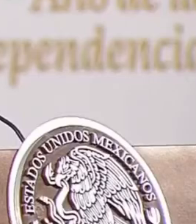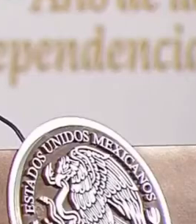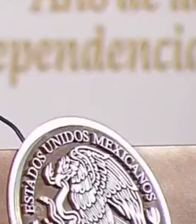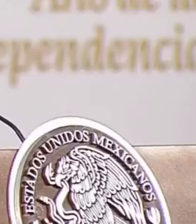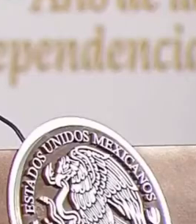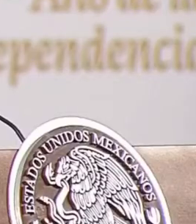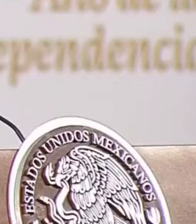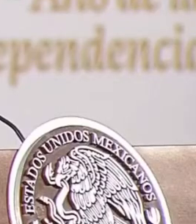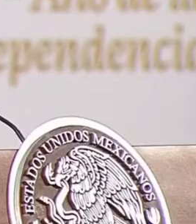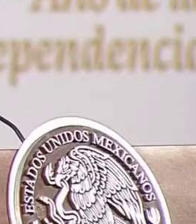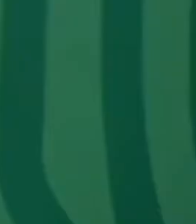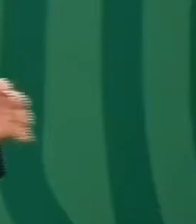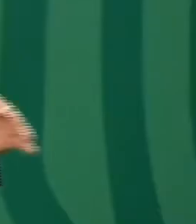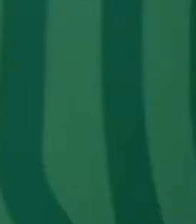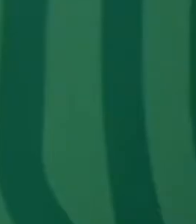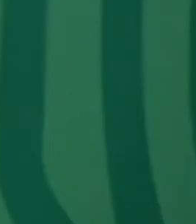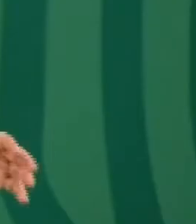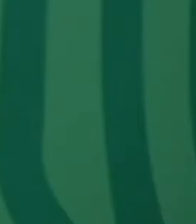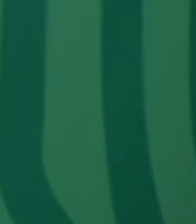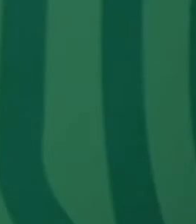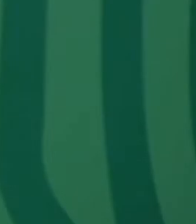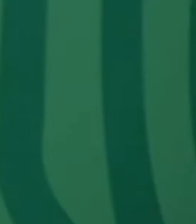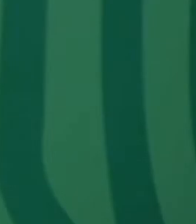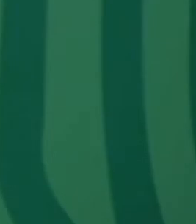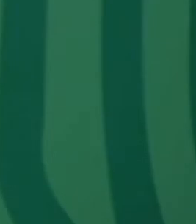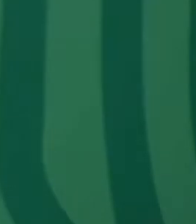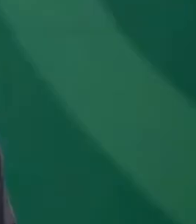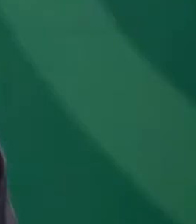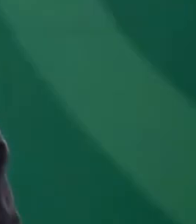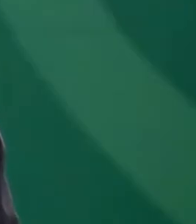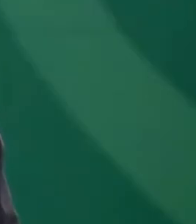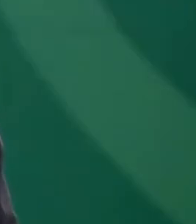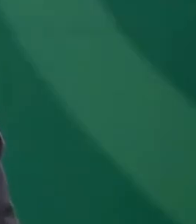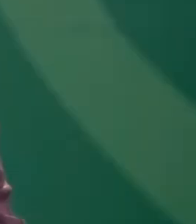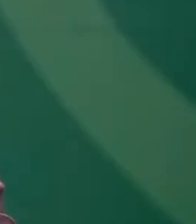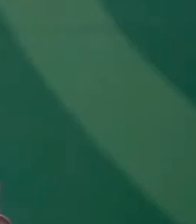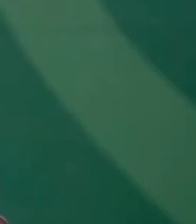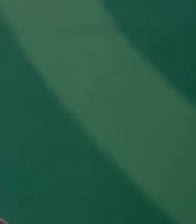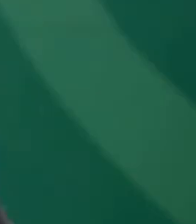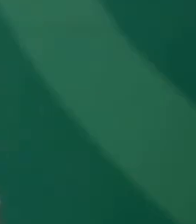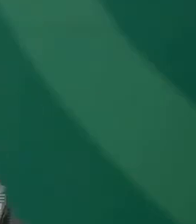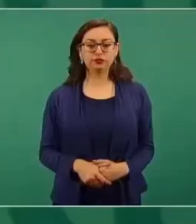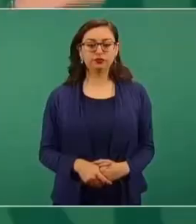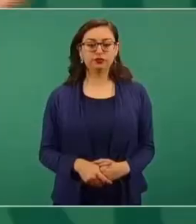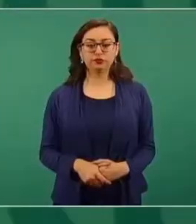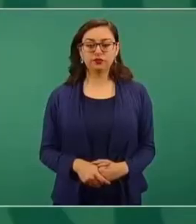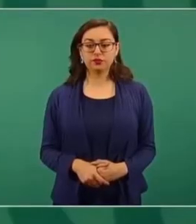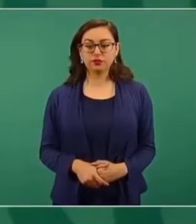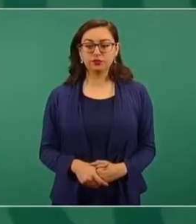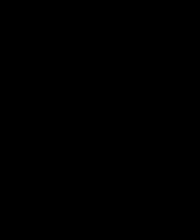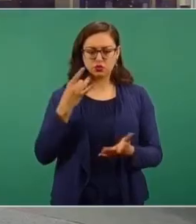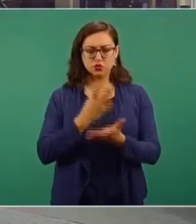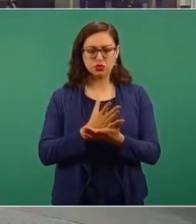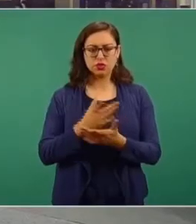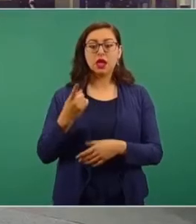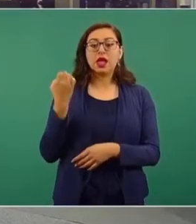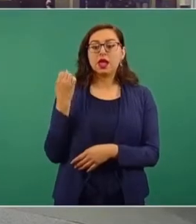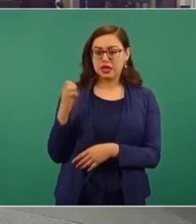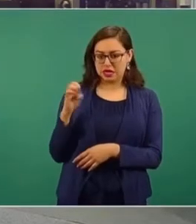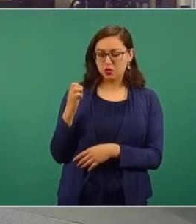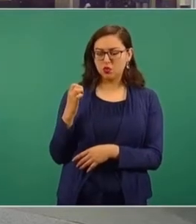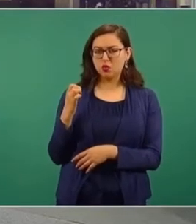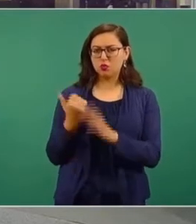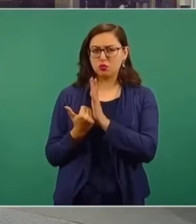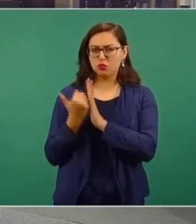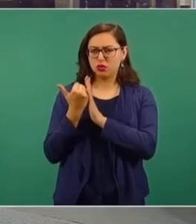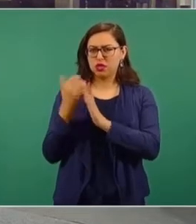Y para entonces ya vamos a estar en empleos, como lo acabo de decir, igual que como estábamos antes de la pandemia. En recuperamos como